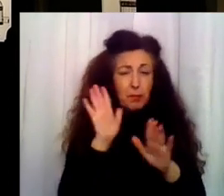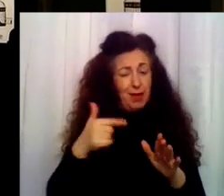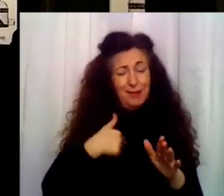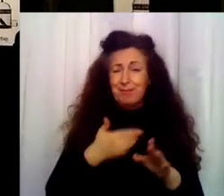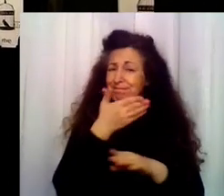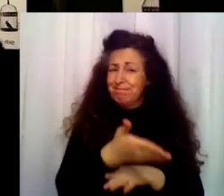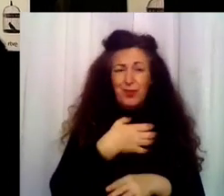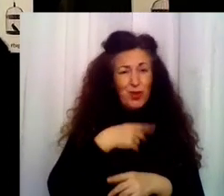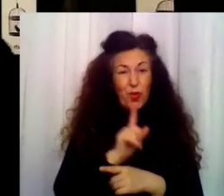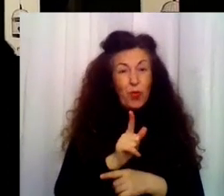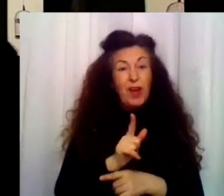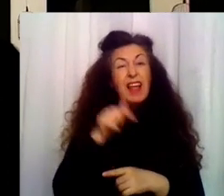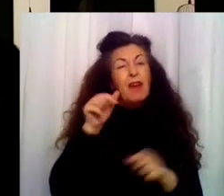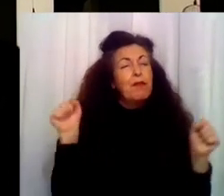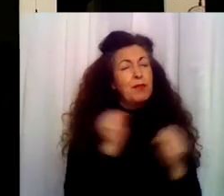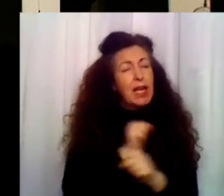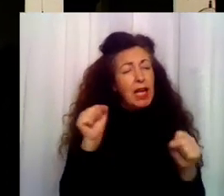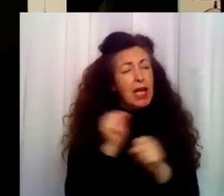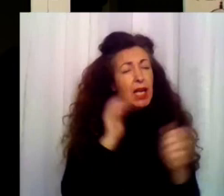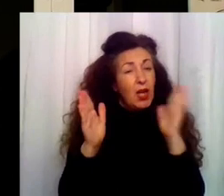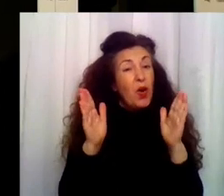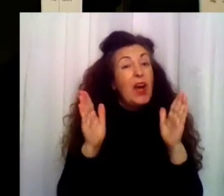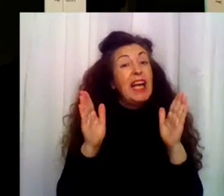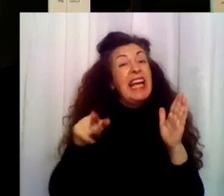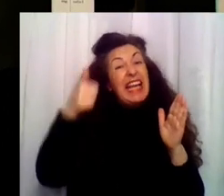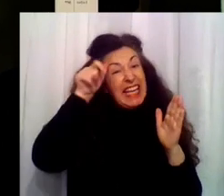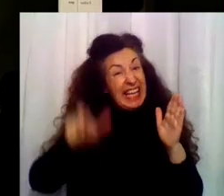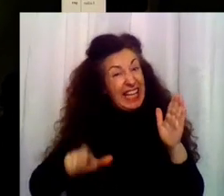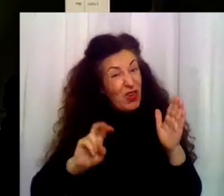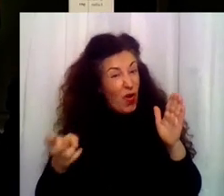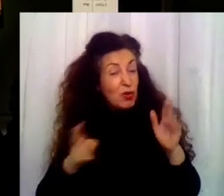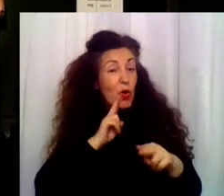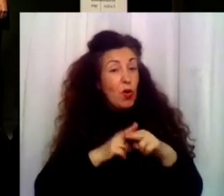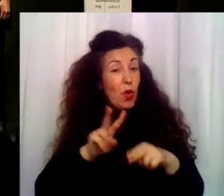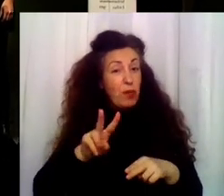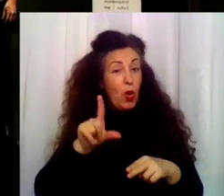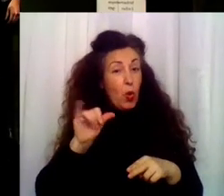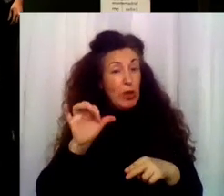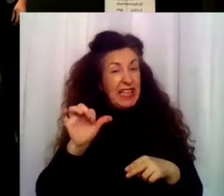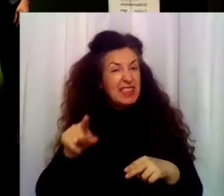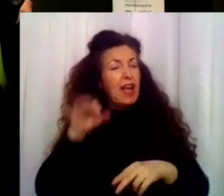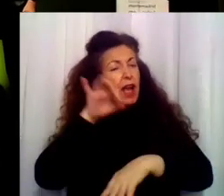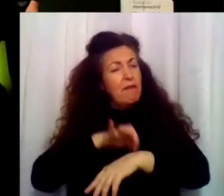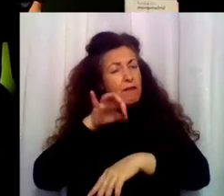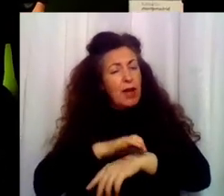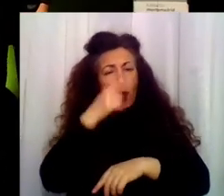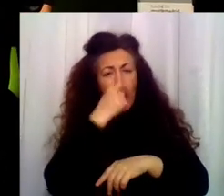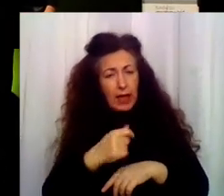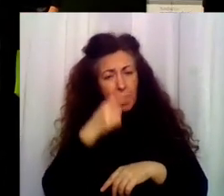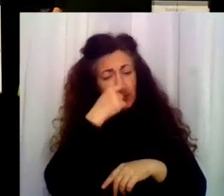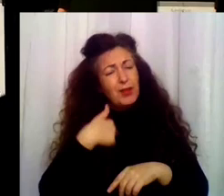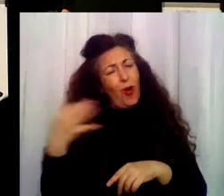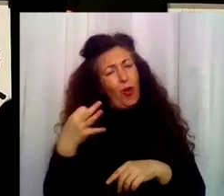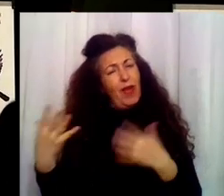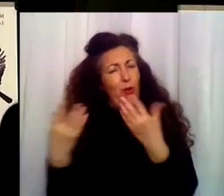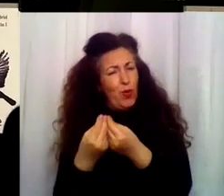niño... Ulises, está mal o con gripe. Creo que debo quedarme con él. Por carta puedo contaros cosas que me